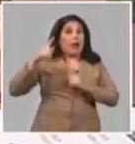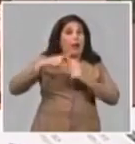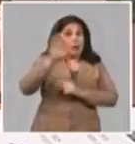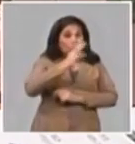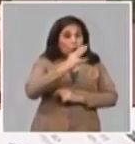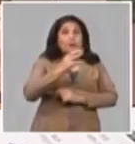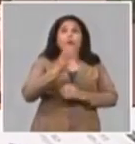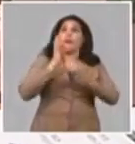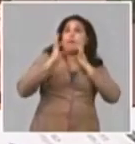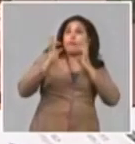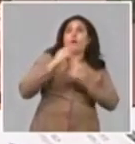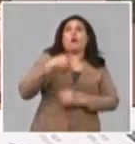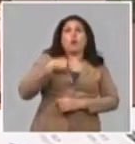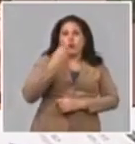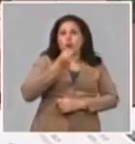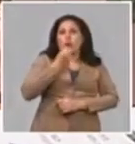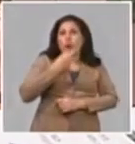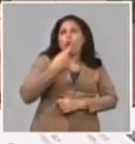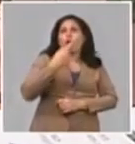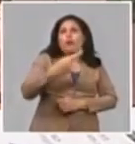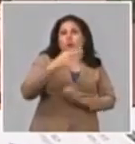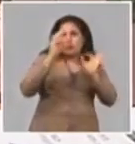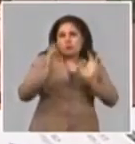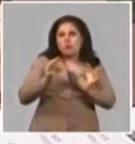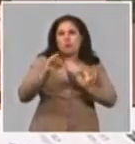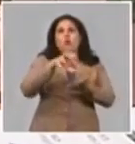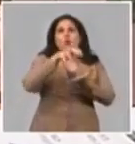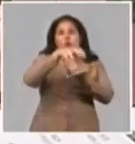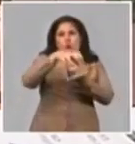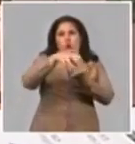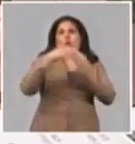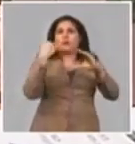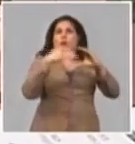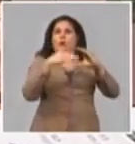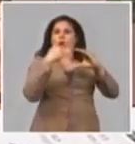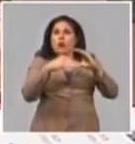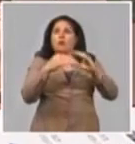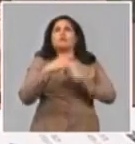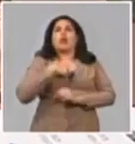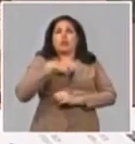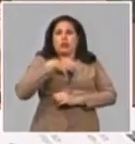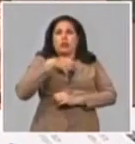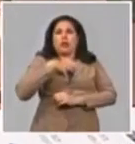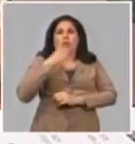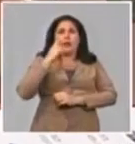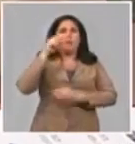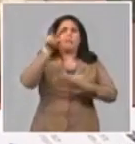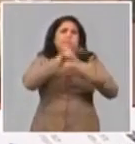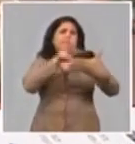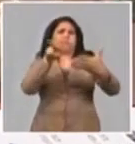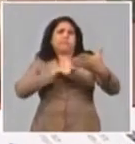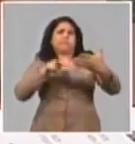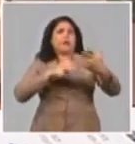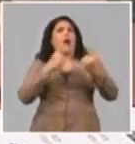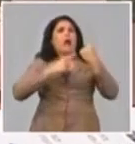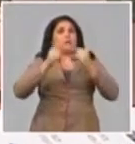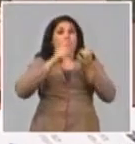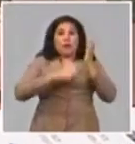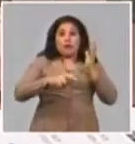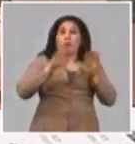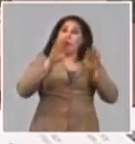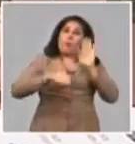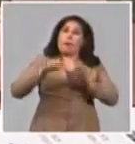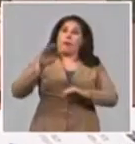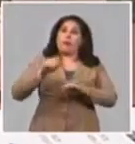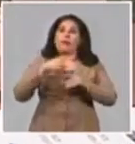a los tuits que llegan a la viceprimera ministra a los tuits que nos llegan a nosotros y los que llegan a la provincia porque